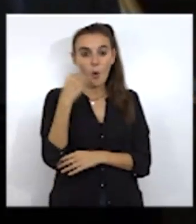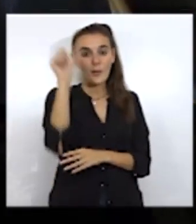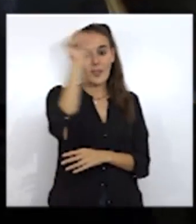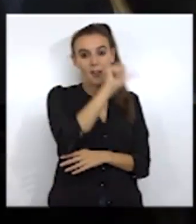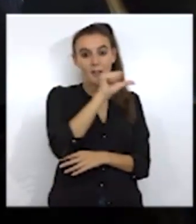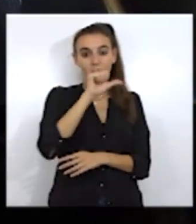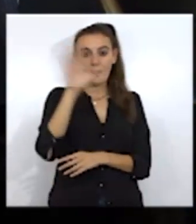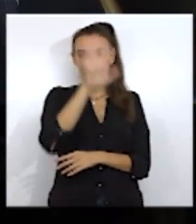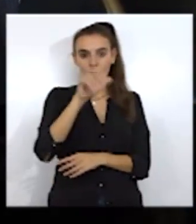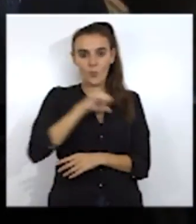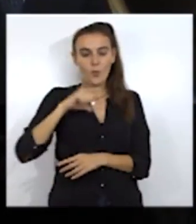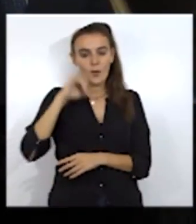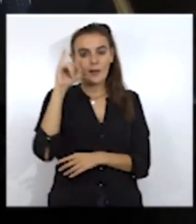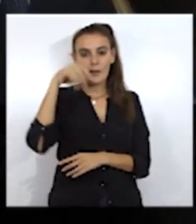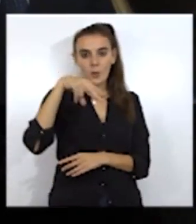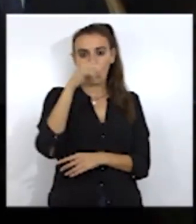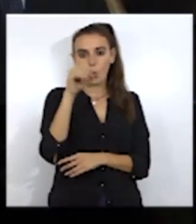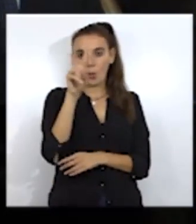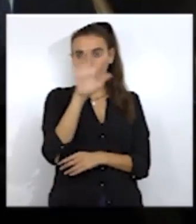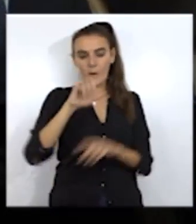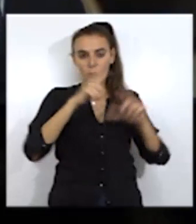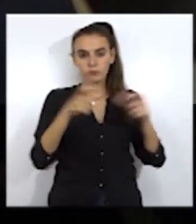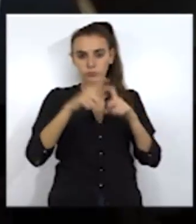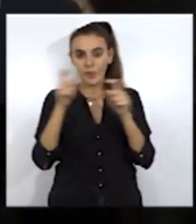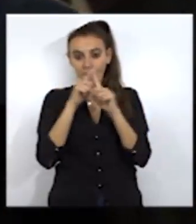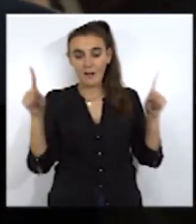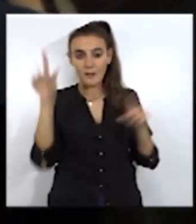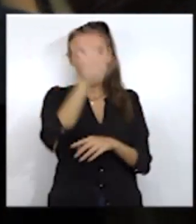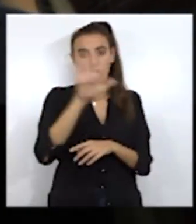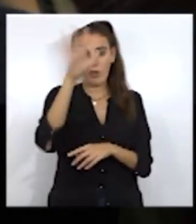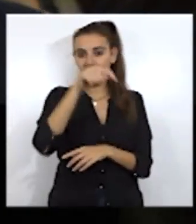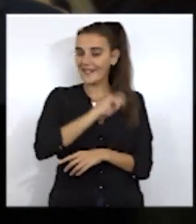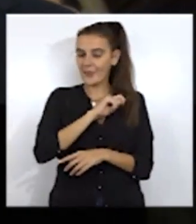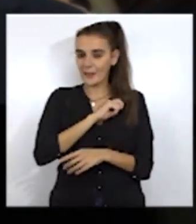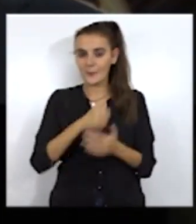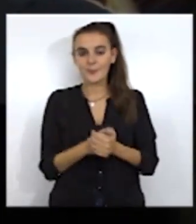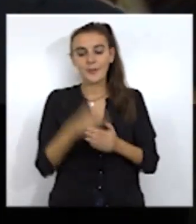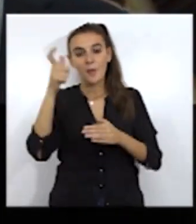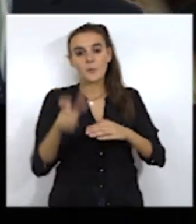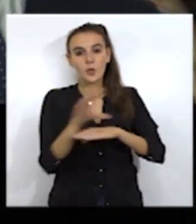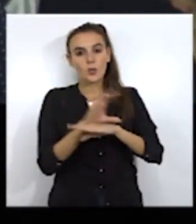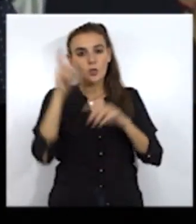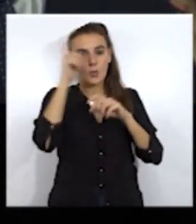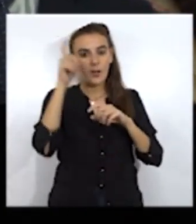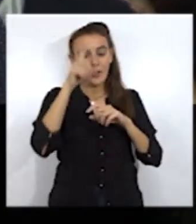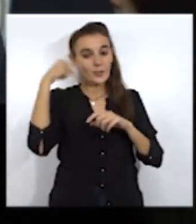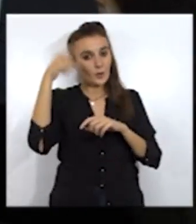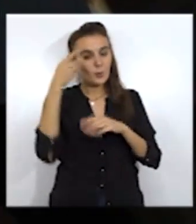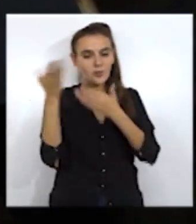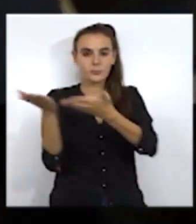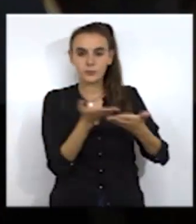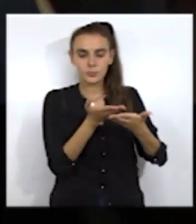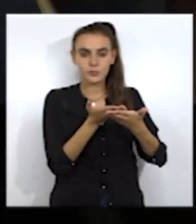Juventud de las Autonomías y de INJUVE celebran cada año una reunión y lo hacen rotando por todo el territorio nacional. El consejero de Educación y Cultura